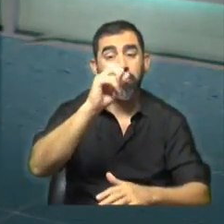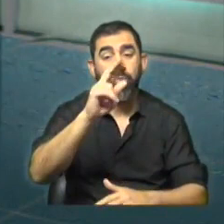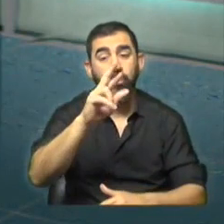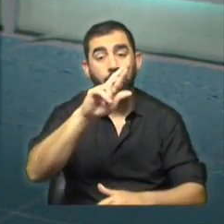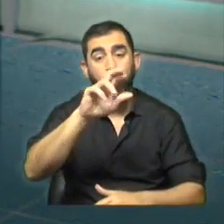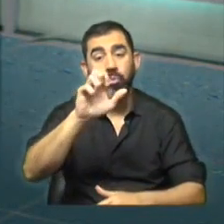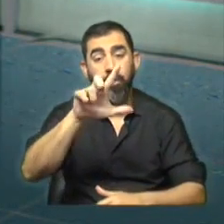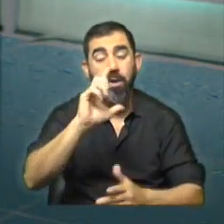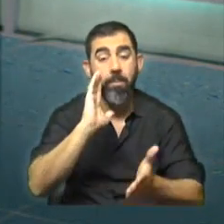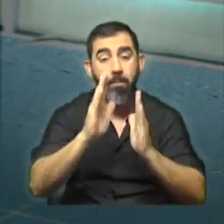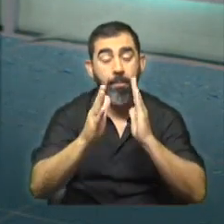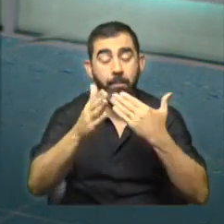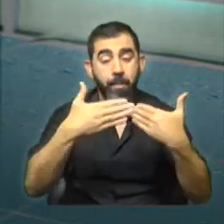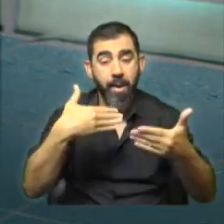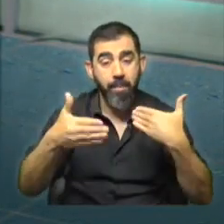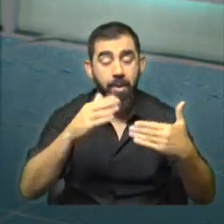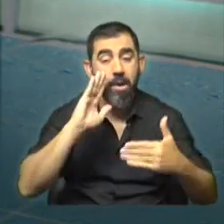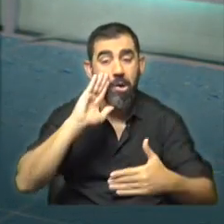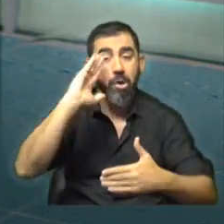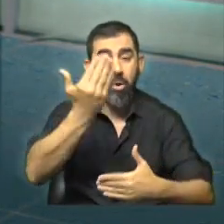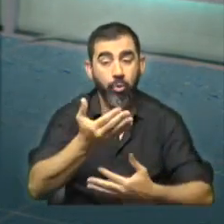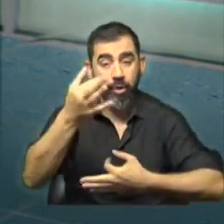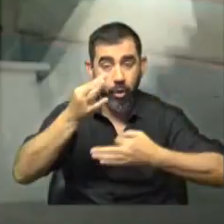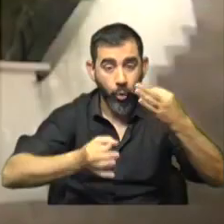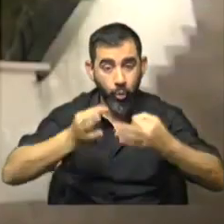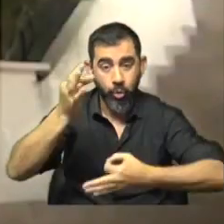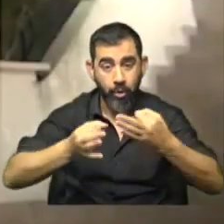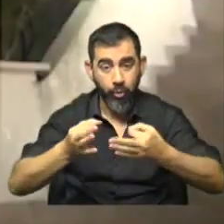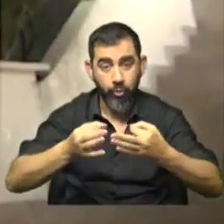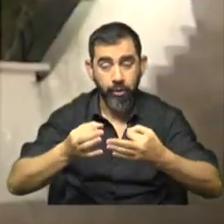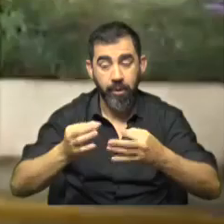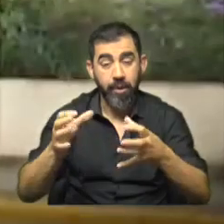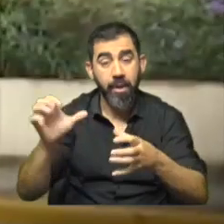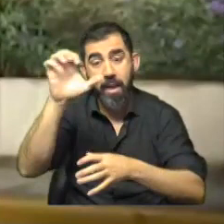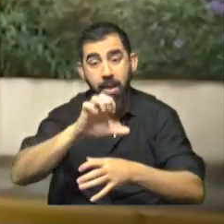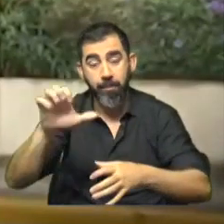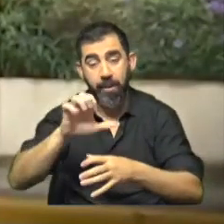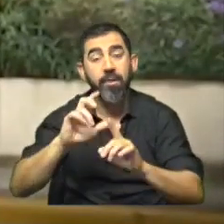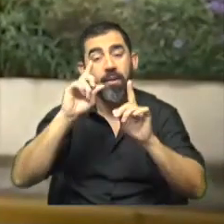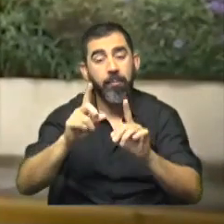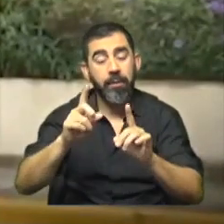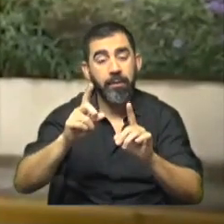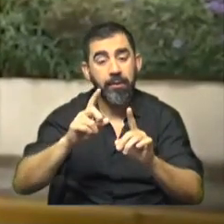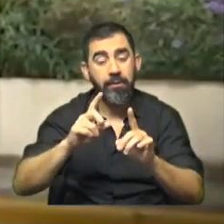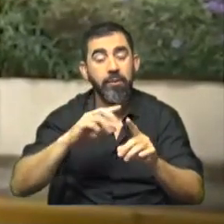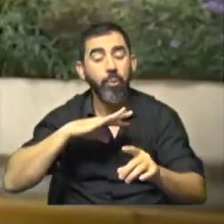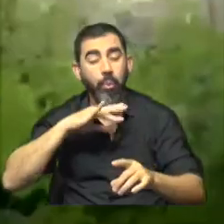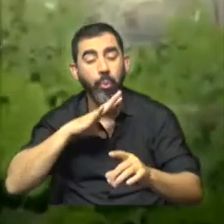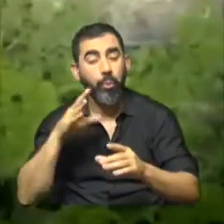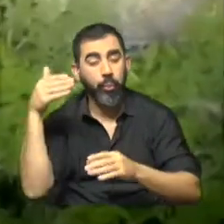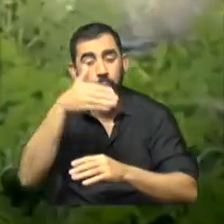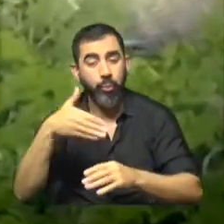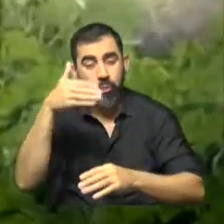Panamá, Jerónimo Mejía, reconoció que la contadora y la firma que representaba en Uruguay fueron parte de un esquema de corrupción